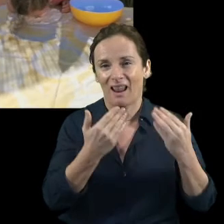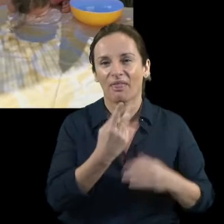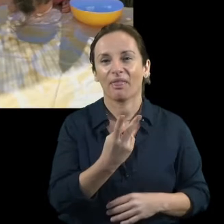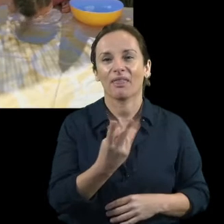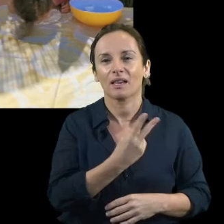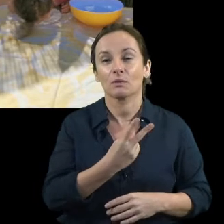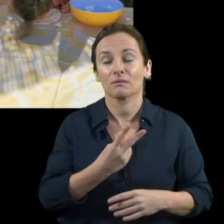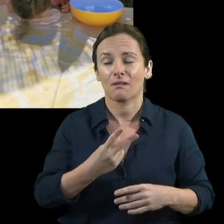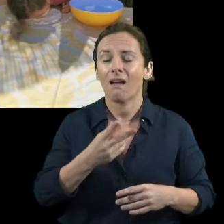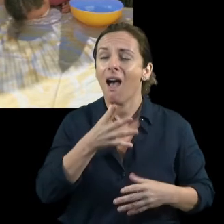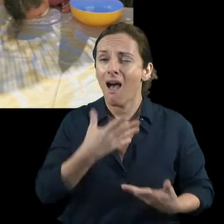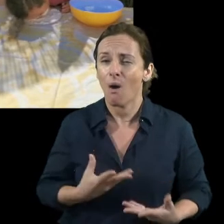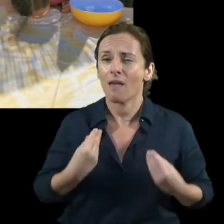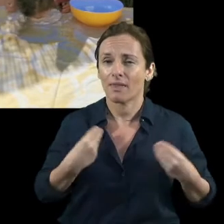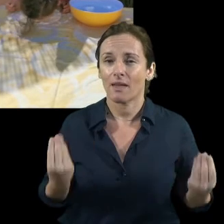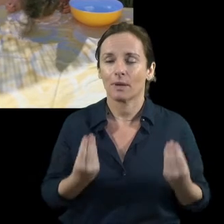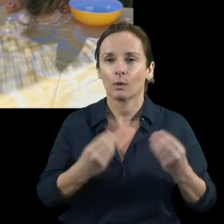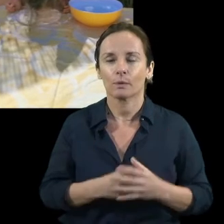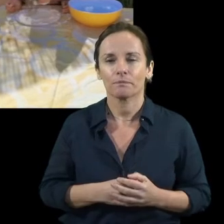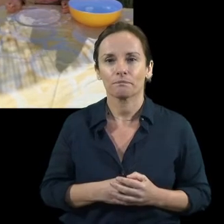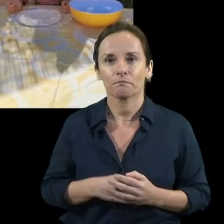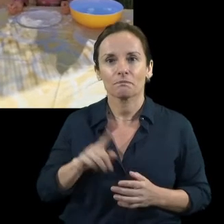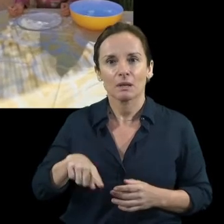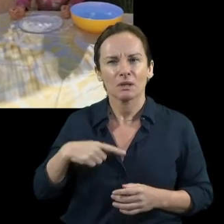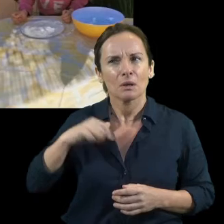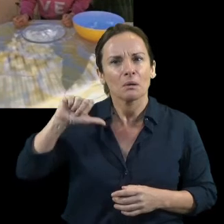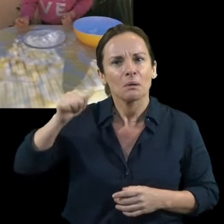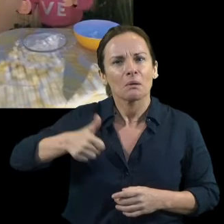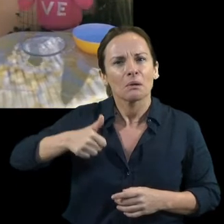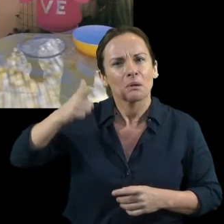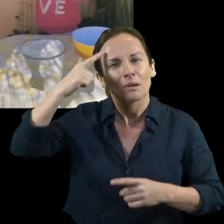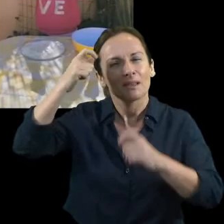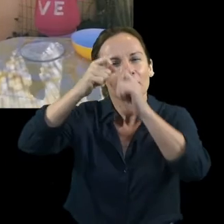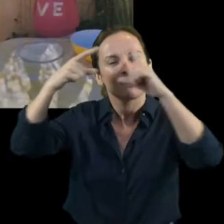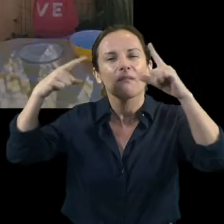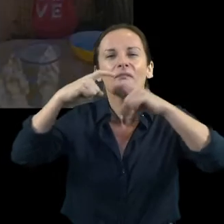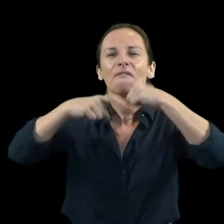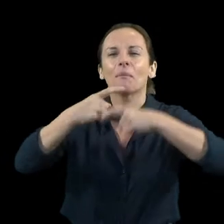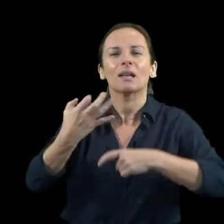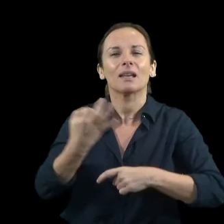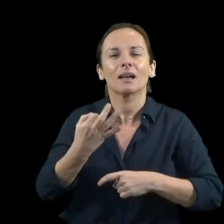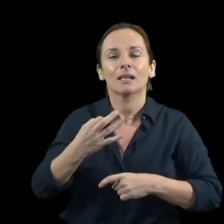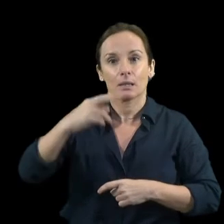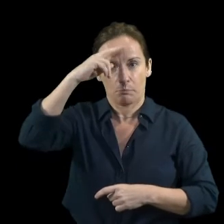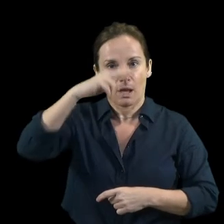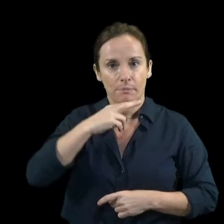la familia era papá y mamá, pero no. Una familia es lo que tú haces o creas.